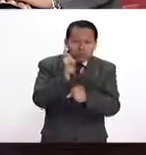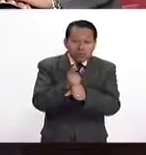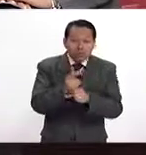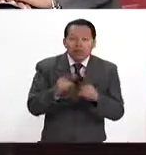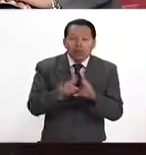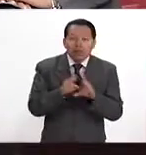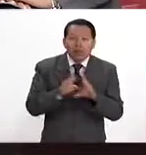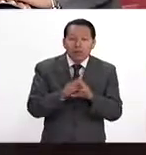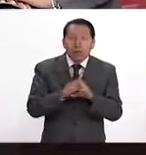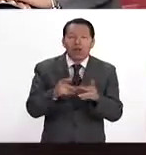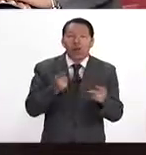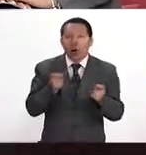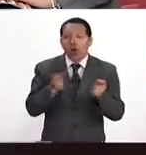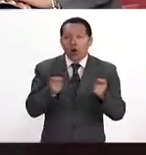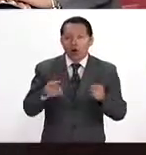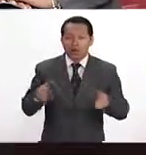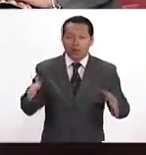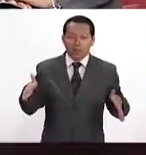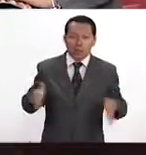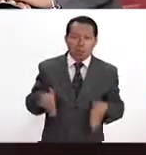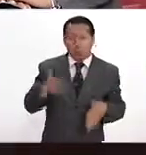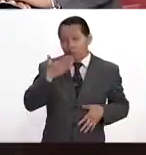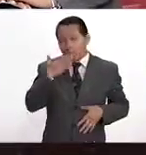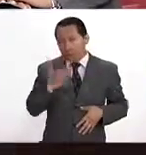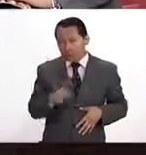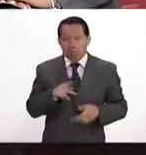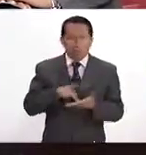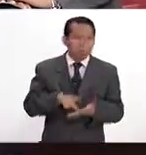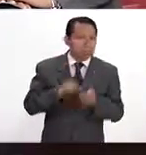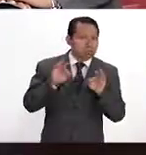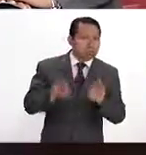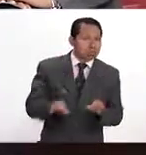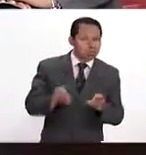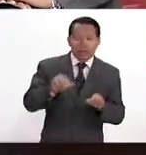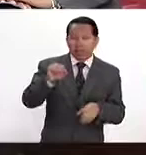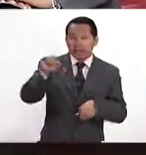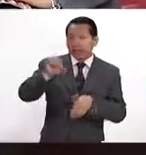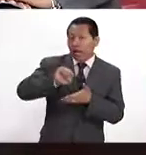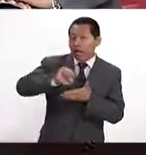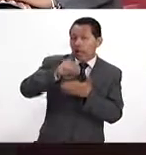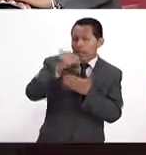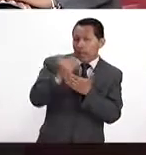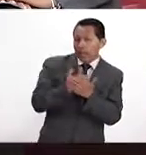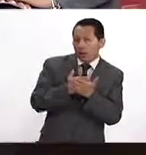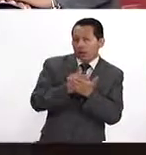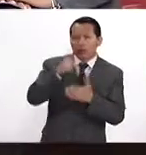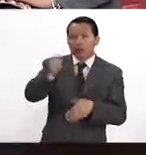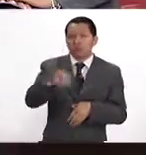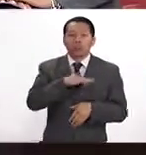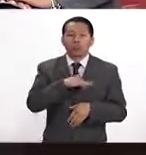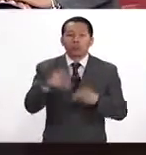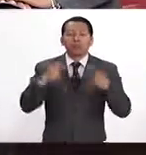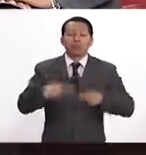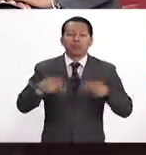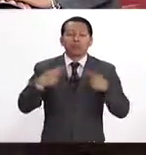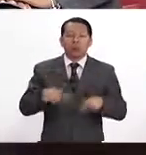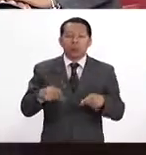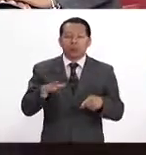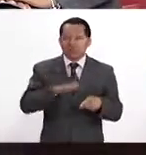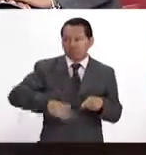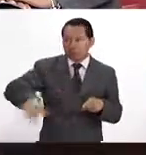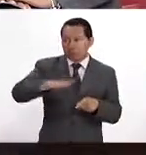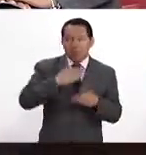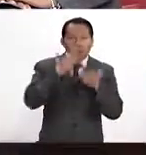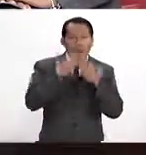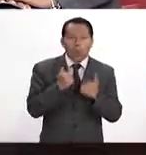buen control de peso, hacemos ejercicio, disminuimos ingesta de sal, posiblemente hay, exista poblaciones que no aparezca la